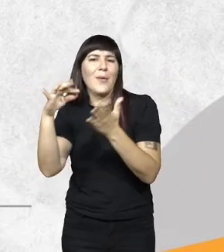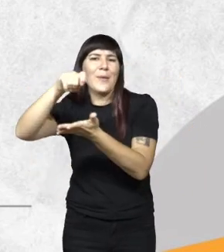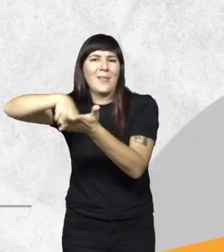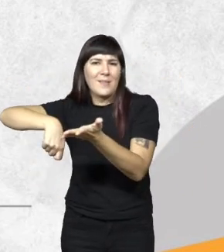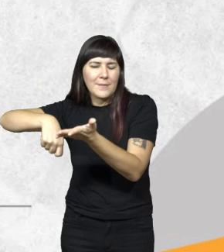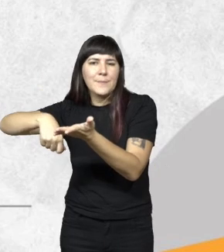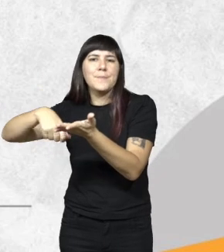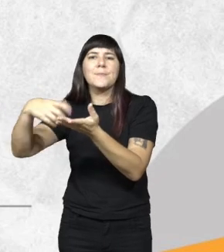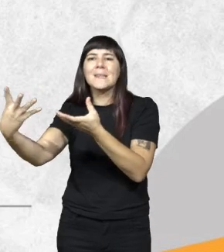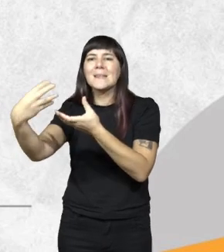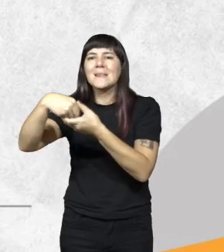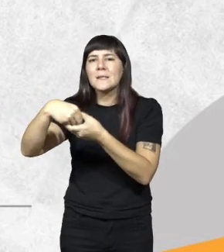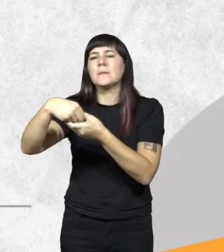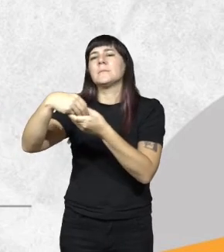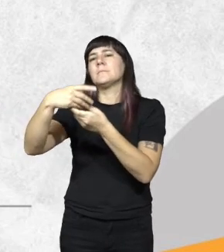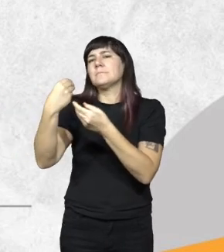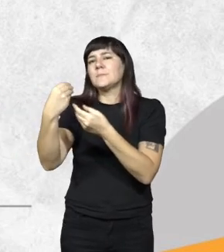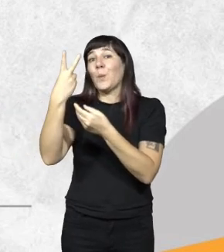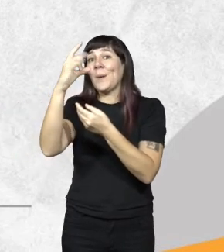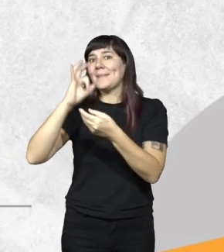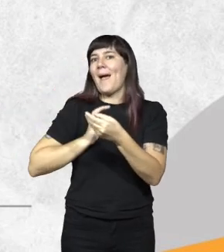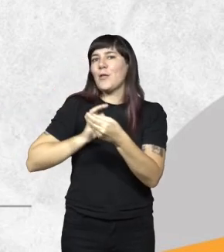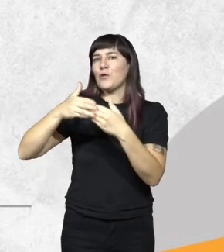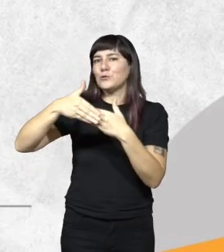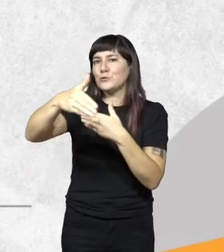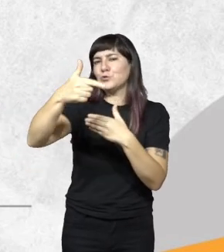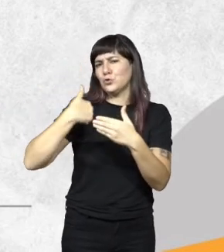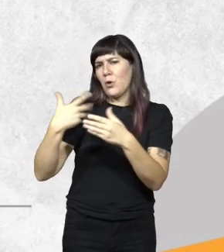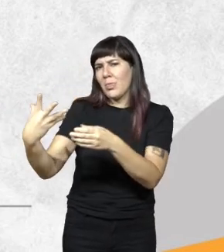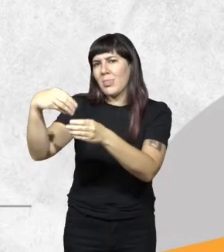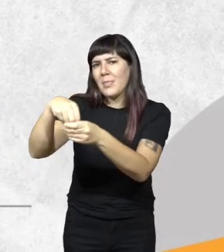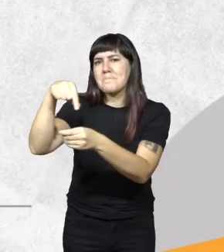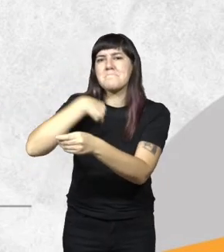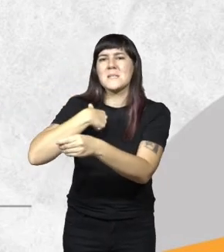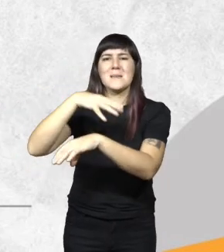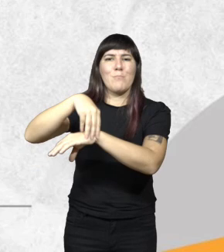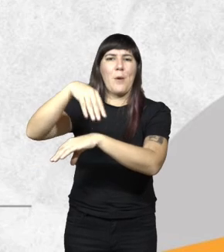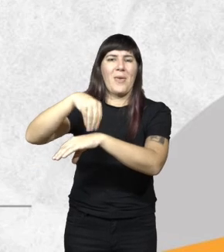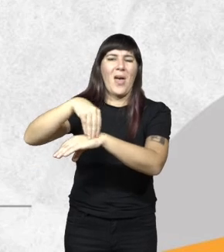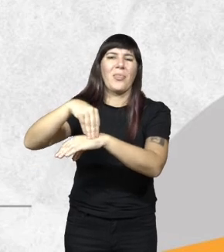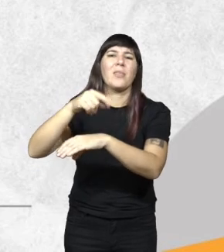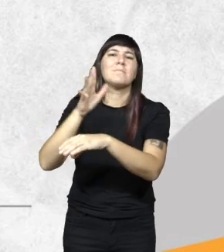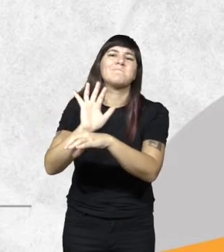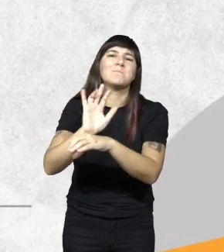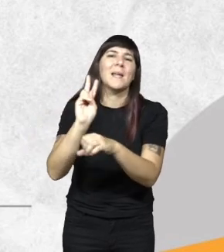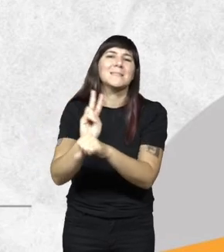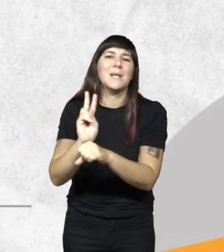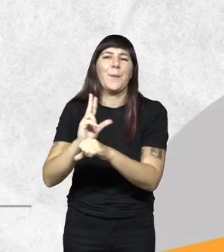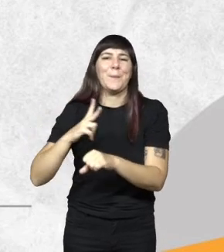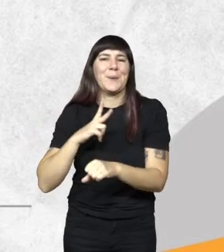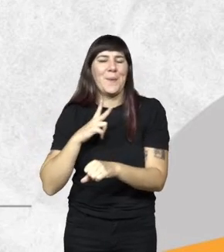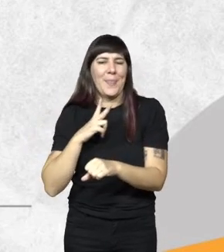incorpora a 20 años su lote su propiedad como reserva privada previo